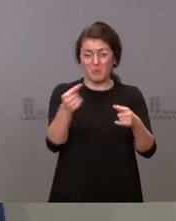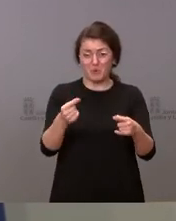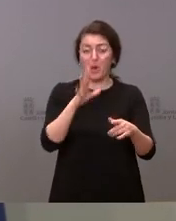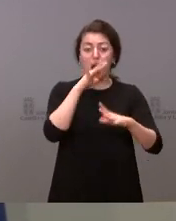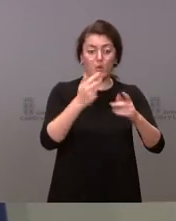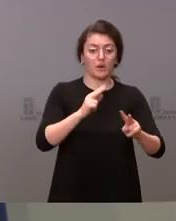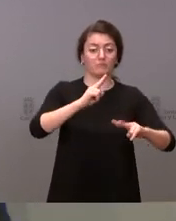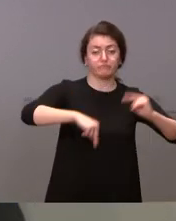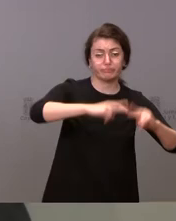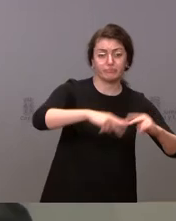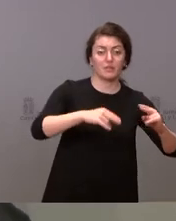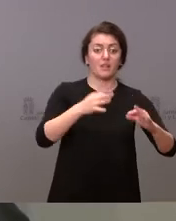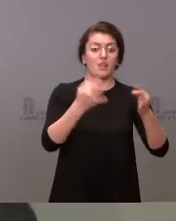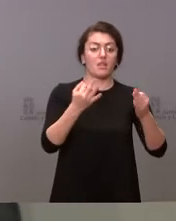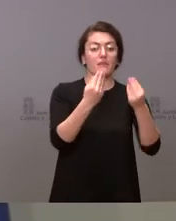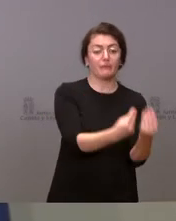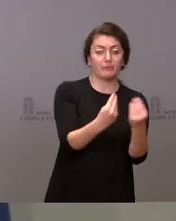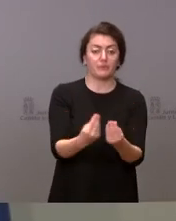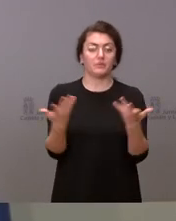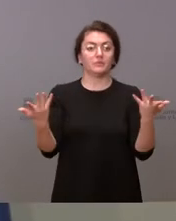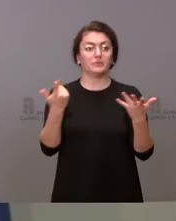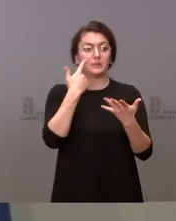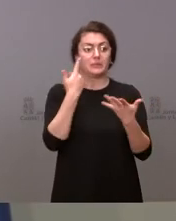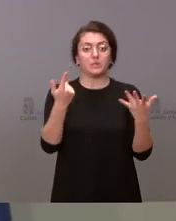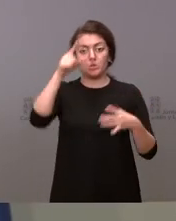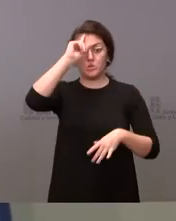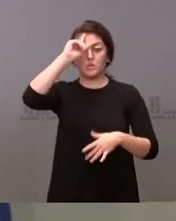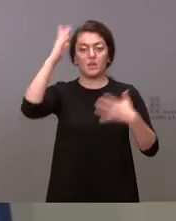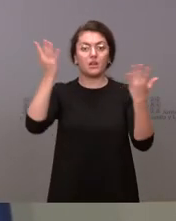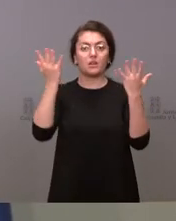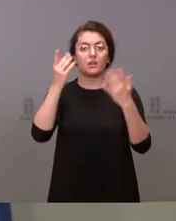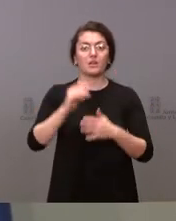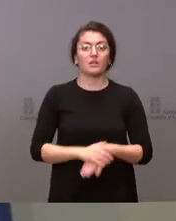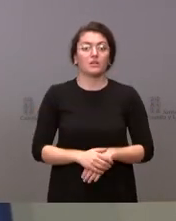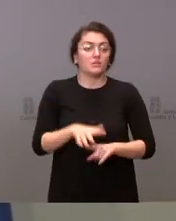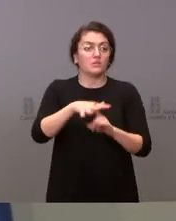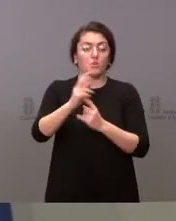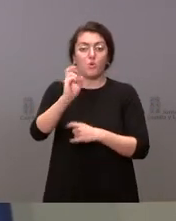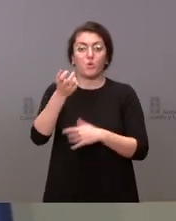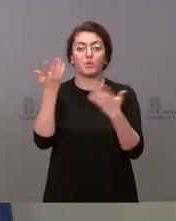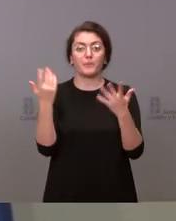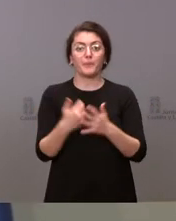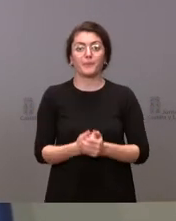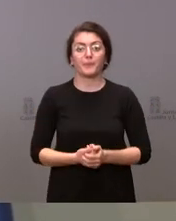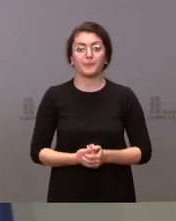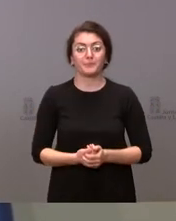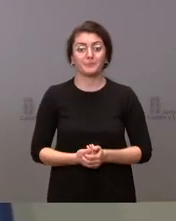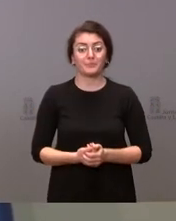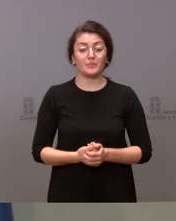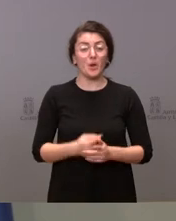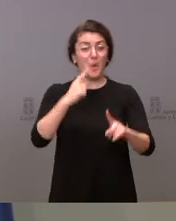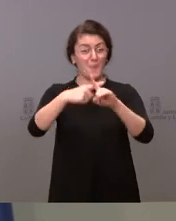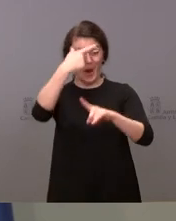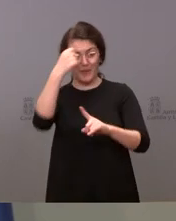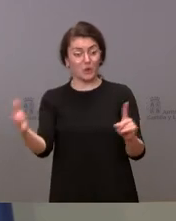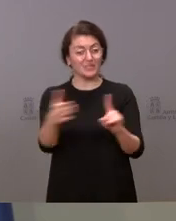lo tenemos que acabar, lo tenemos que dotar, lo mismo que otras situaciones. ¿Qué ha conseguido por Ávila? Ha